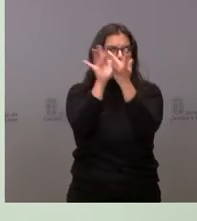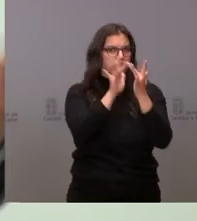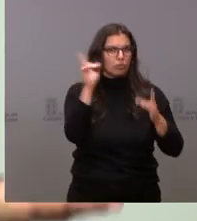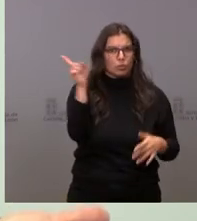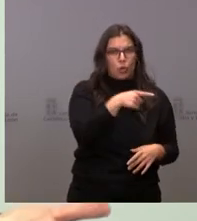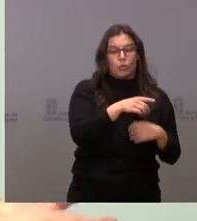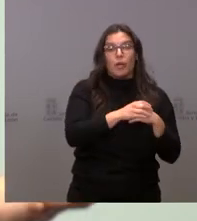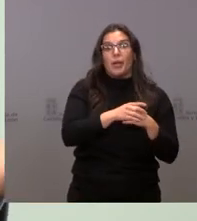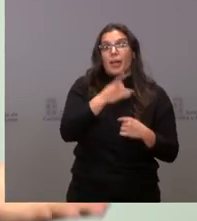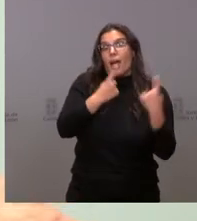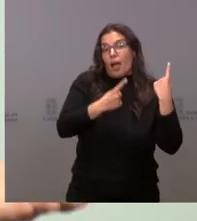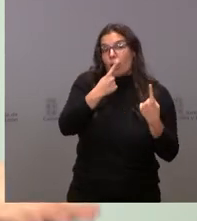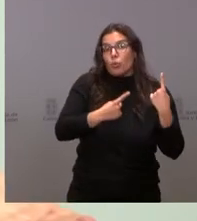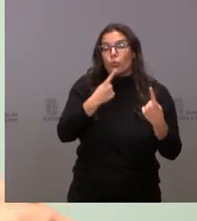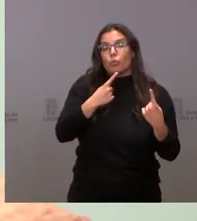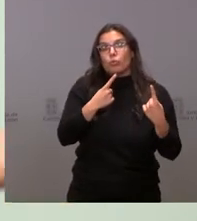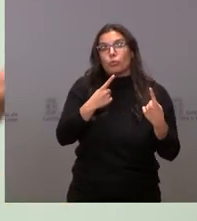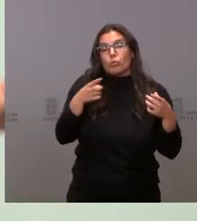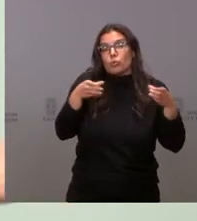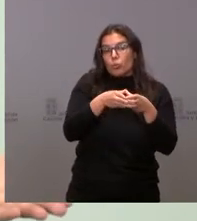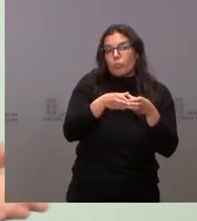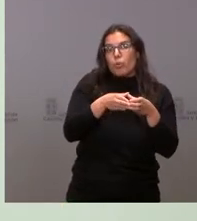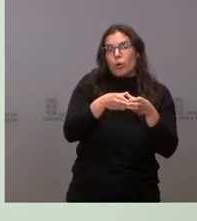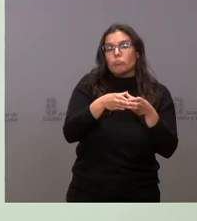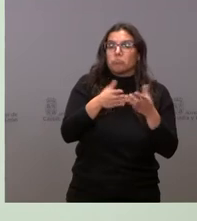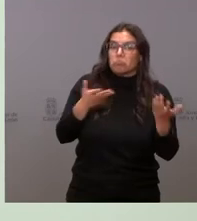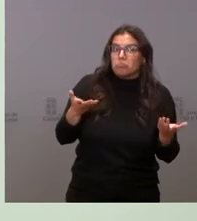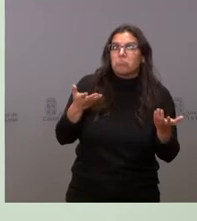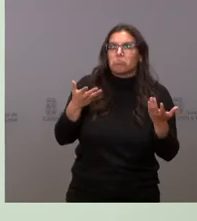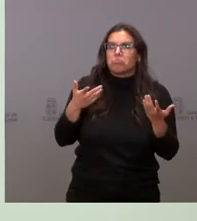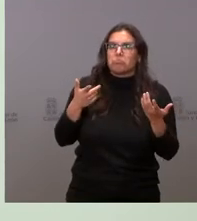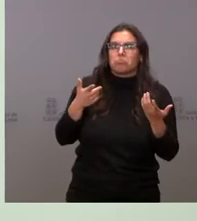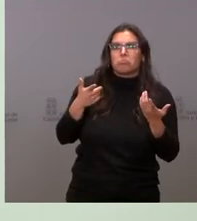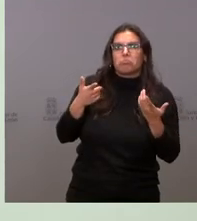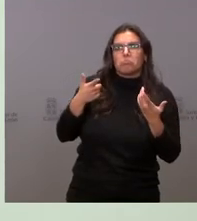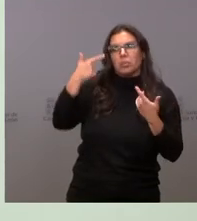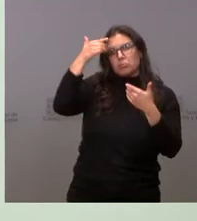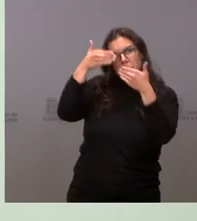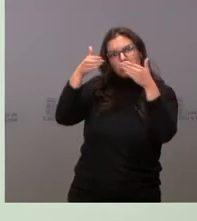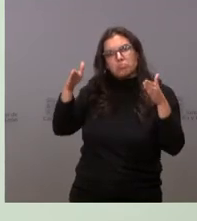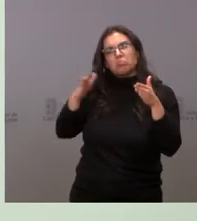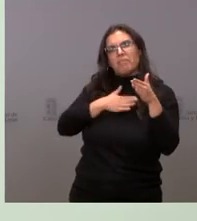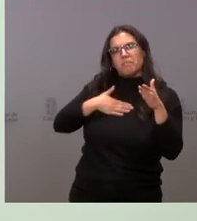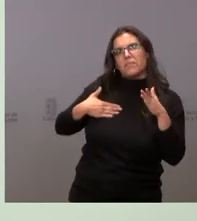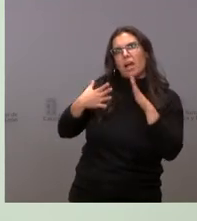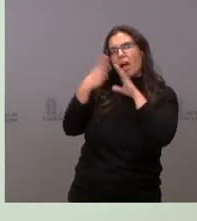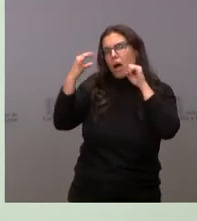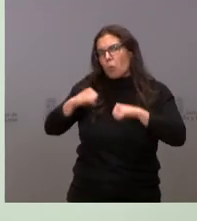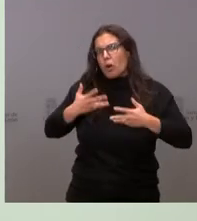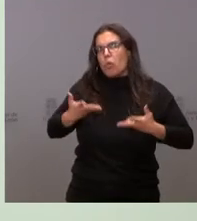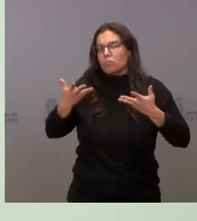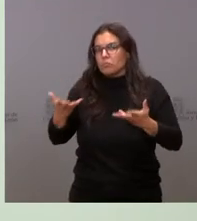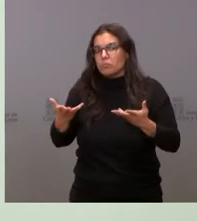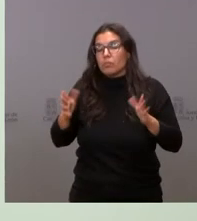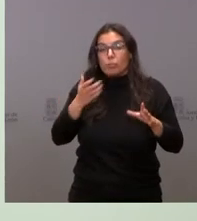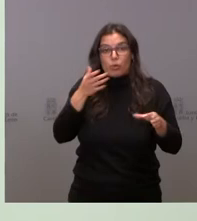habido algunos grupos, fuerzas políticas que han mostrado esa voluntad de entendimiento y de acuerdo, y sin duda por